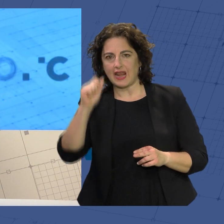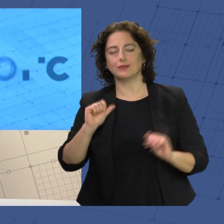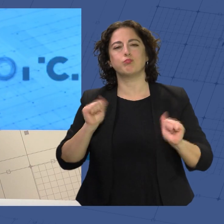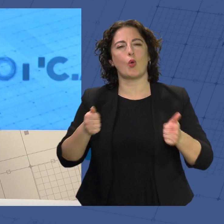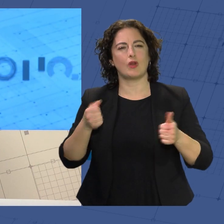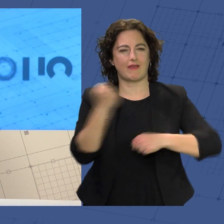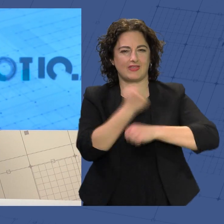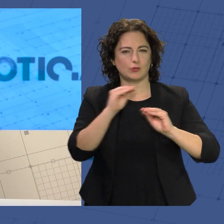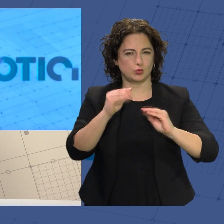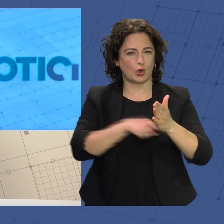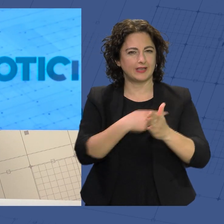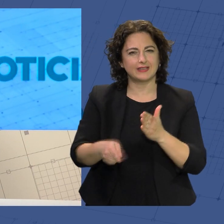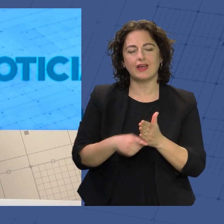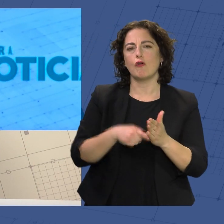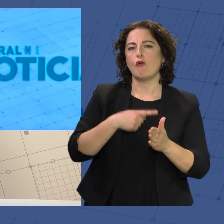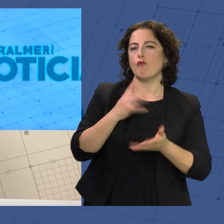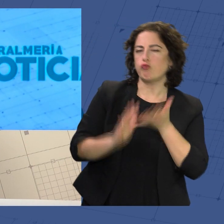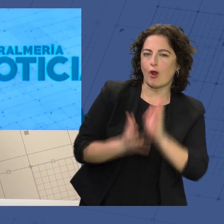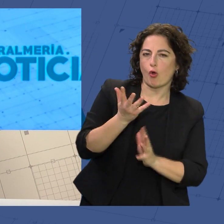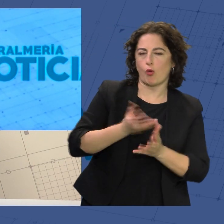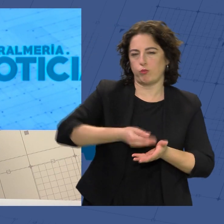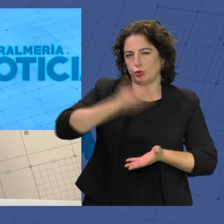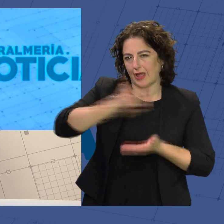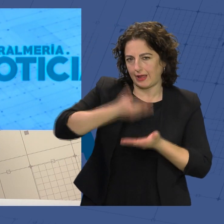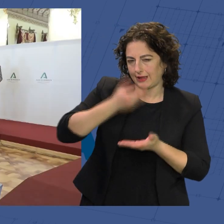gitana con fuego potaje y mucho flamenco.